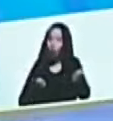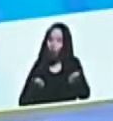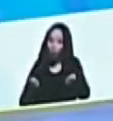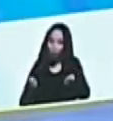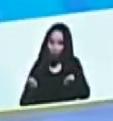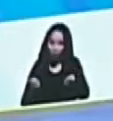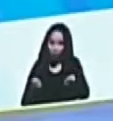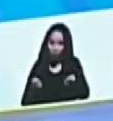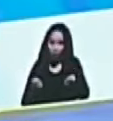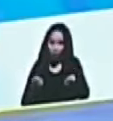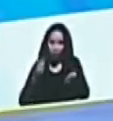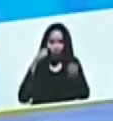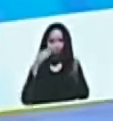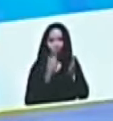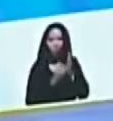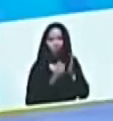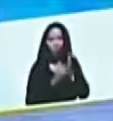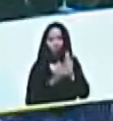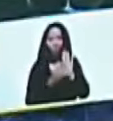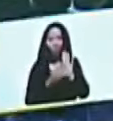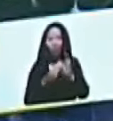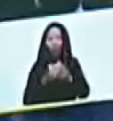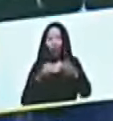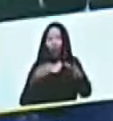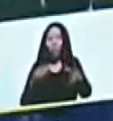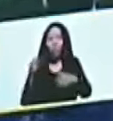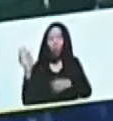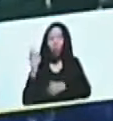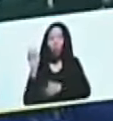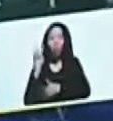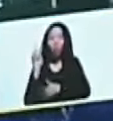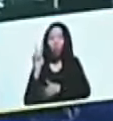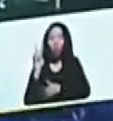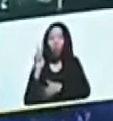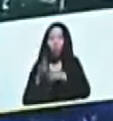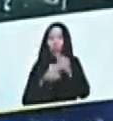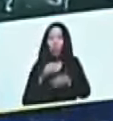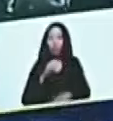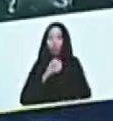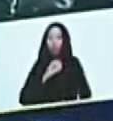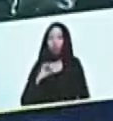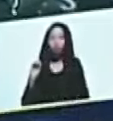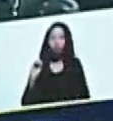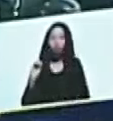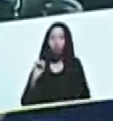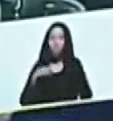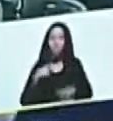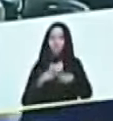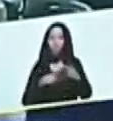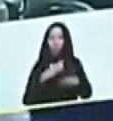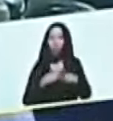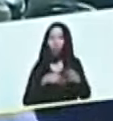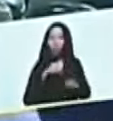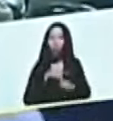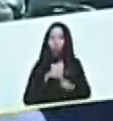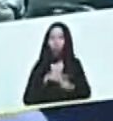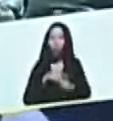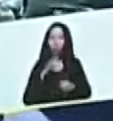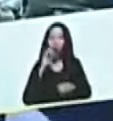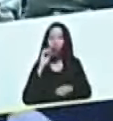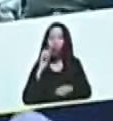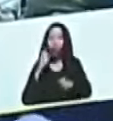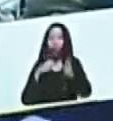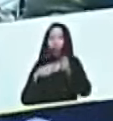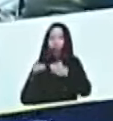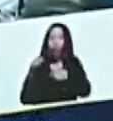se restituyeron los campos petroleros, Venezuela llegó a cero producción de petróleo, cero exportación de petróleo,